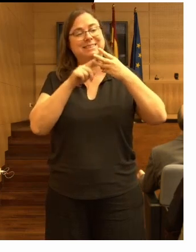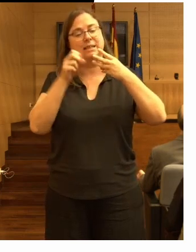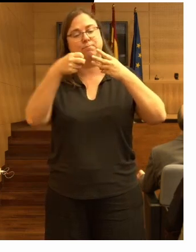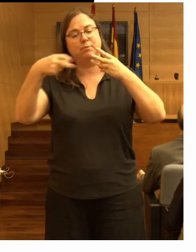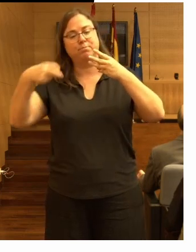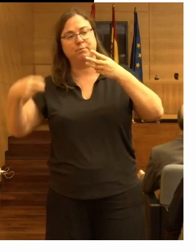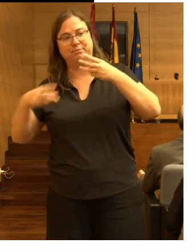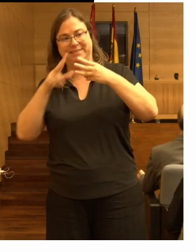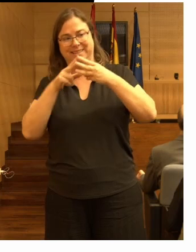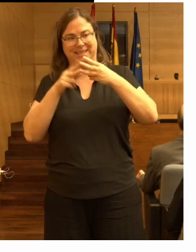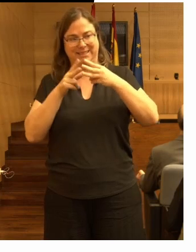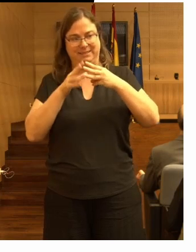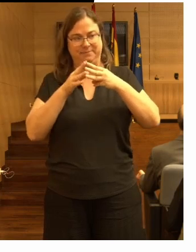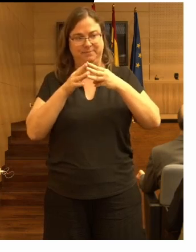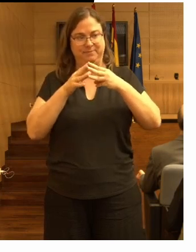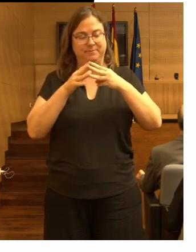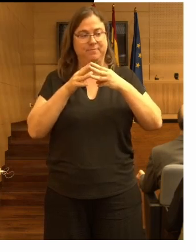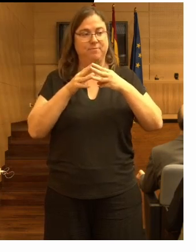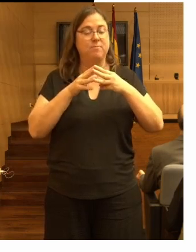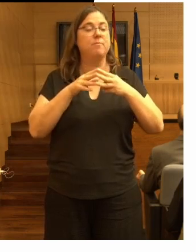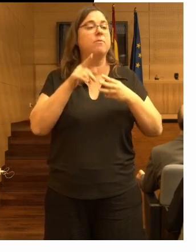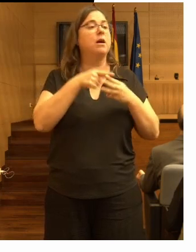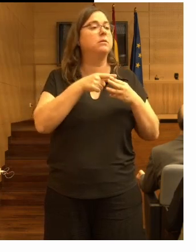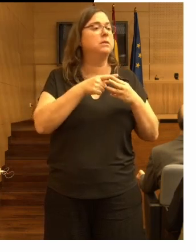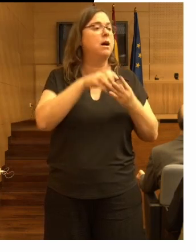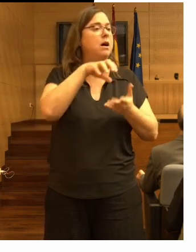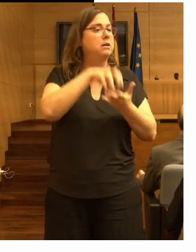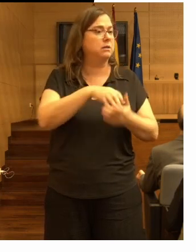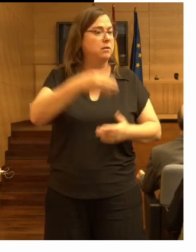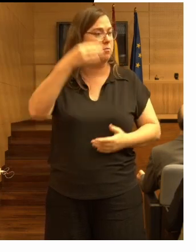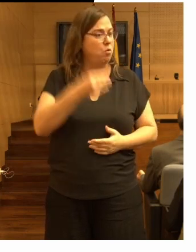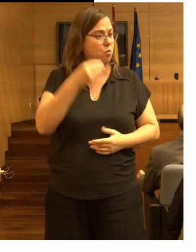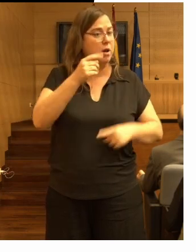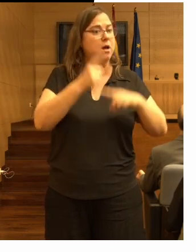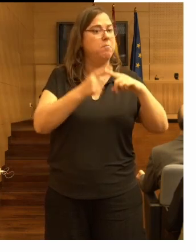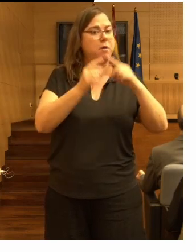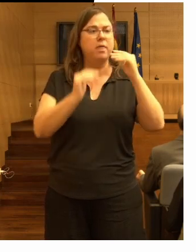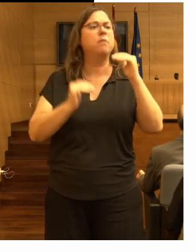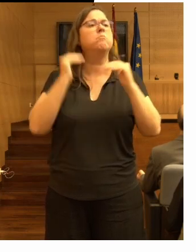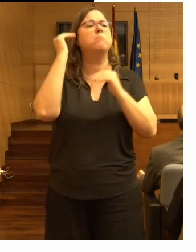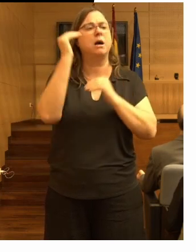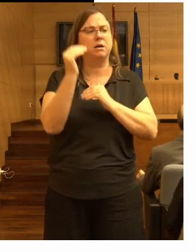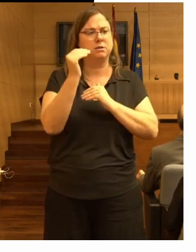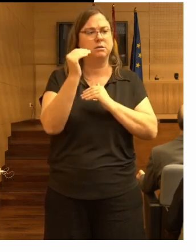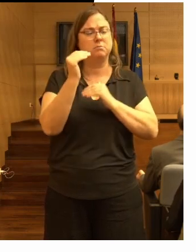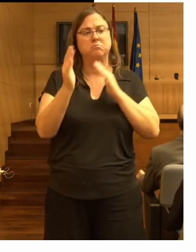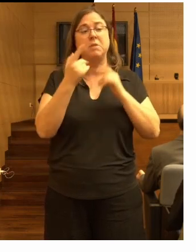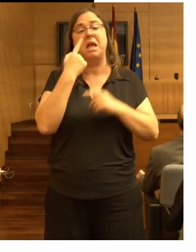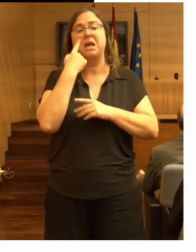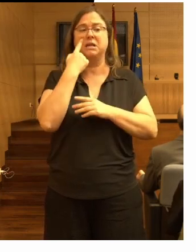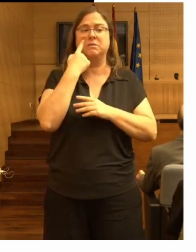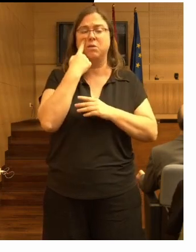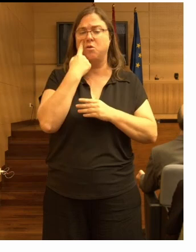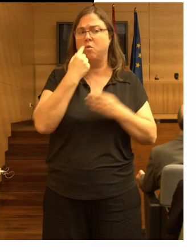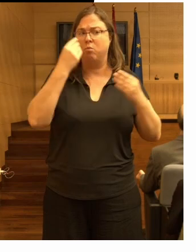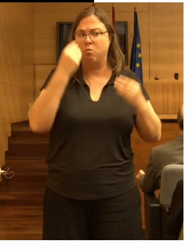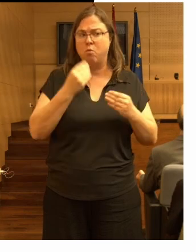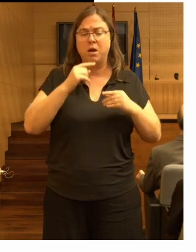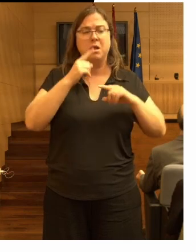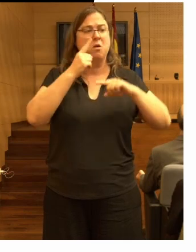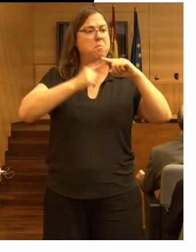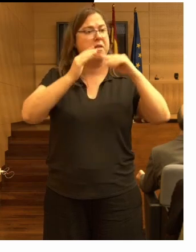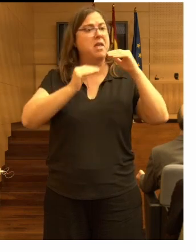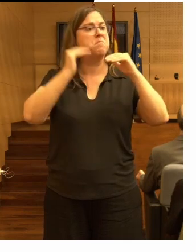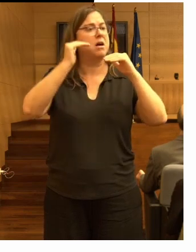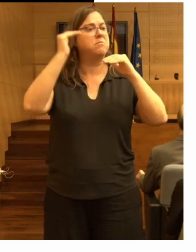subdivisiones esta residencia era muy buena por encima de la media durante las inspecciones era por encima de la media pero